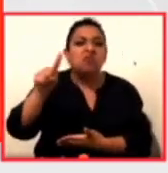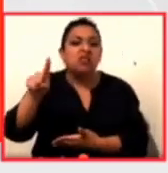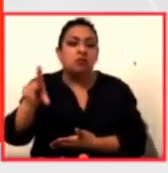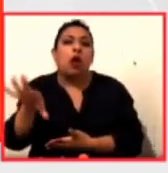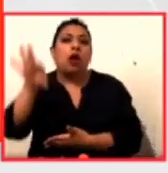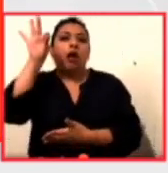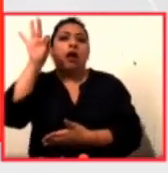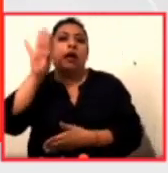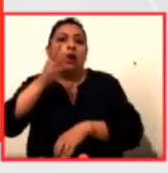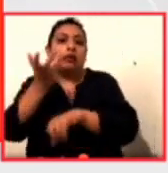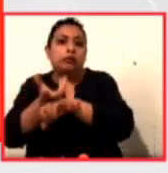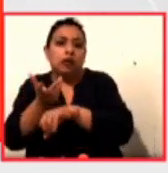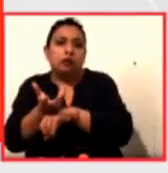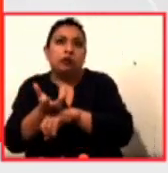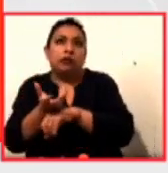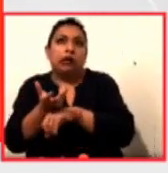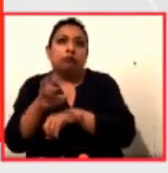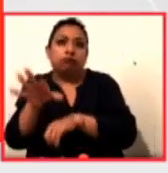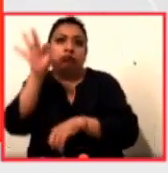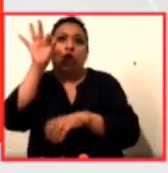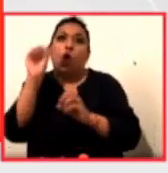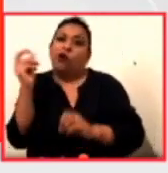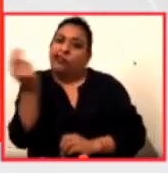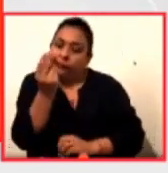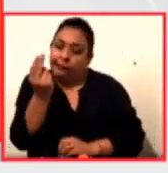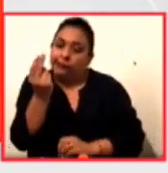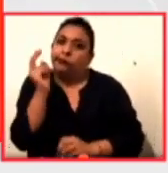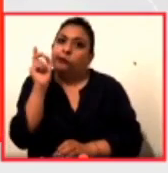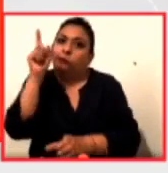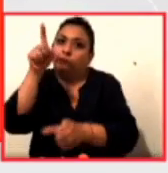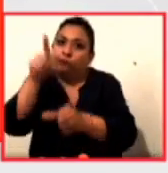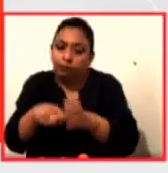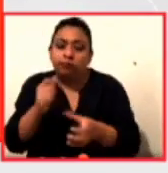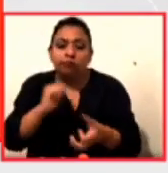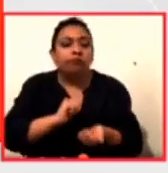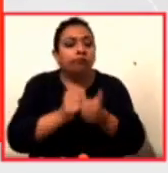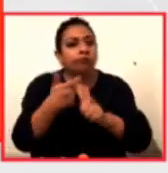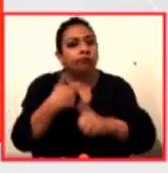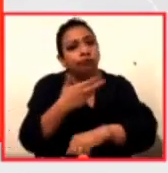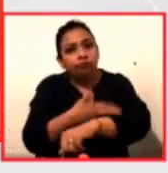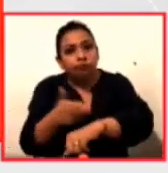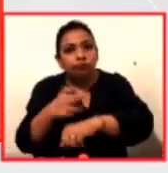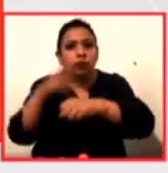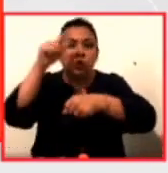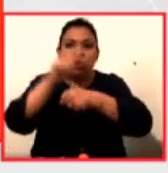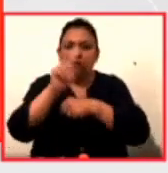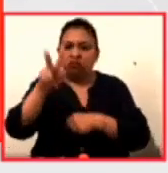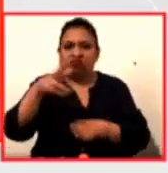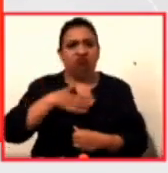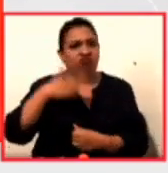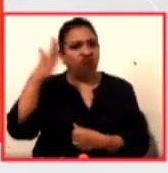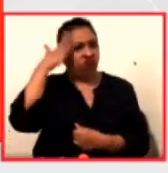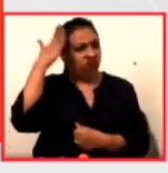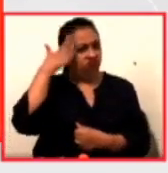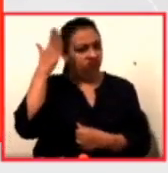o por necesidad. Eso le llegó a convertirse en una gestora cultural con un gran liderazgo entre las comunidades de mexicanos